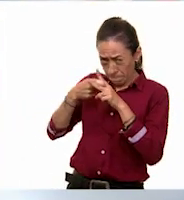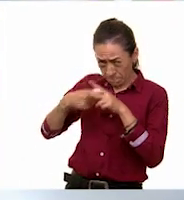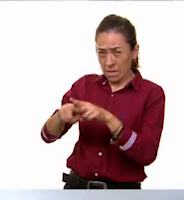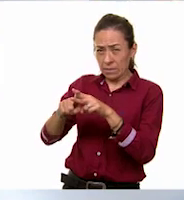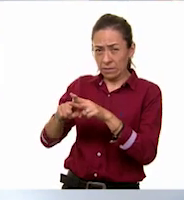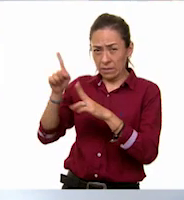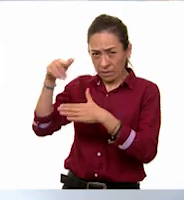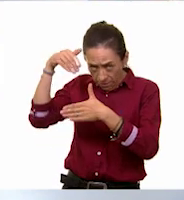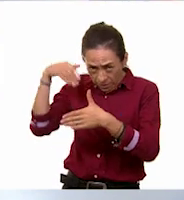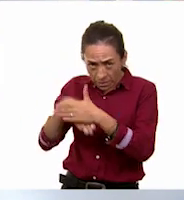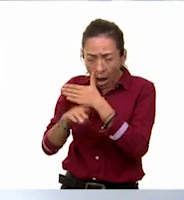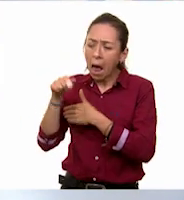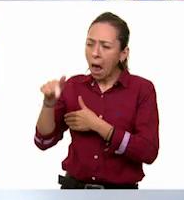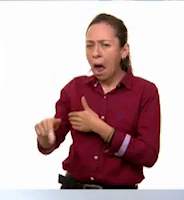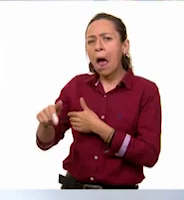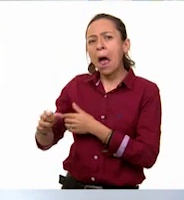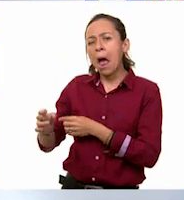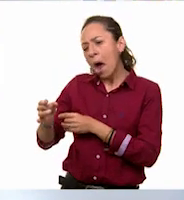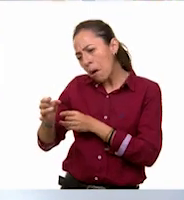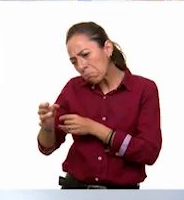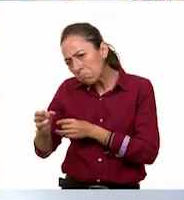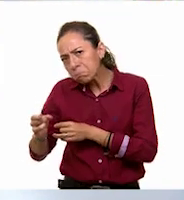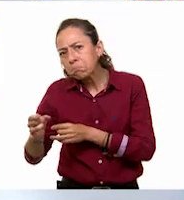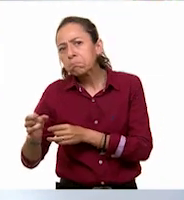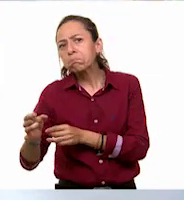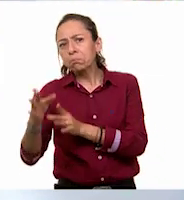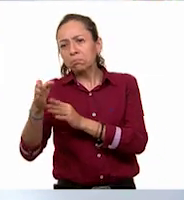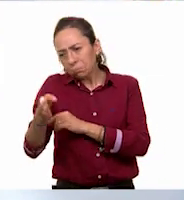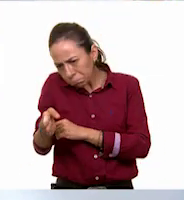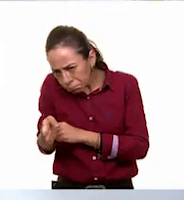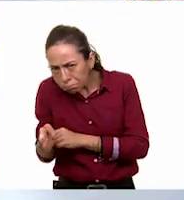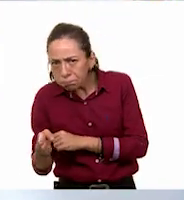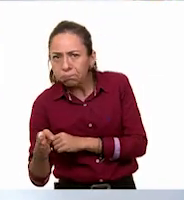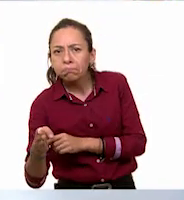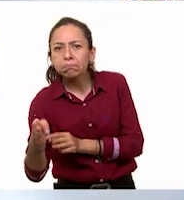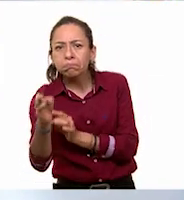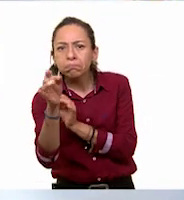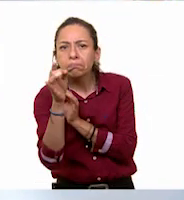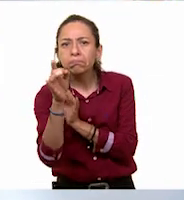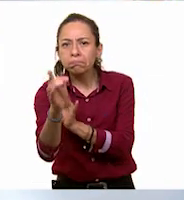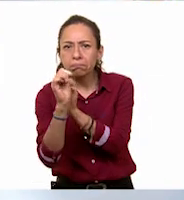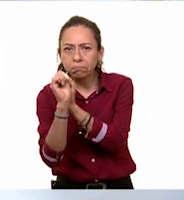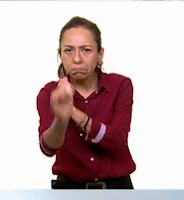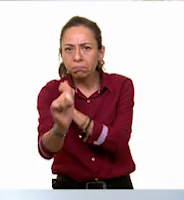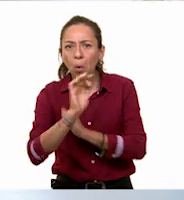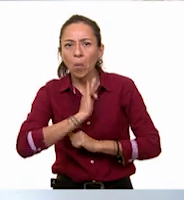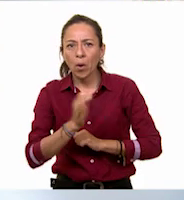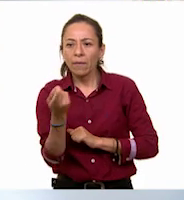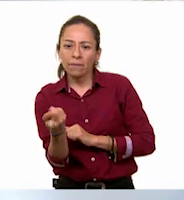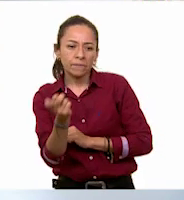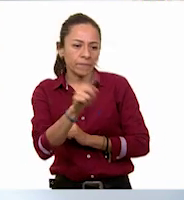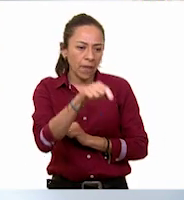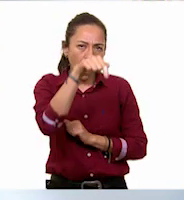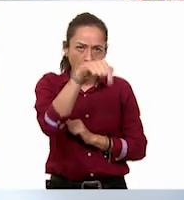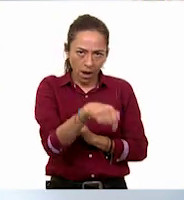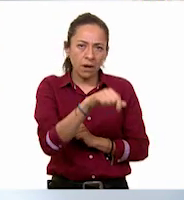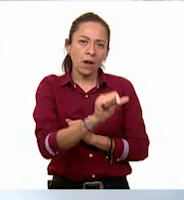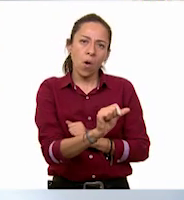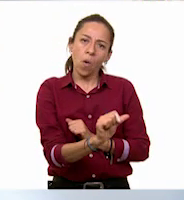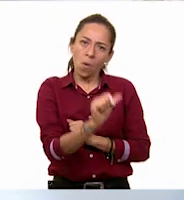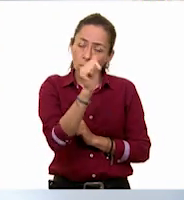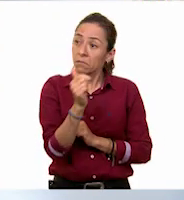una que nos indique que la circulación es en este sentido. Muy bien. Y aquí pongo la otra. Muy bien, Pili. Aquí.